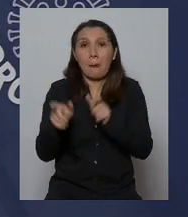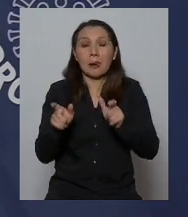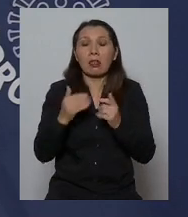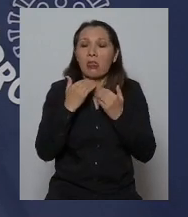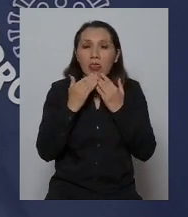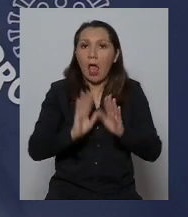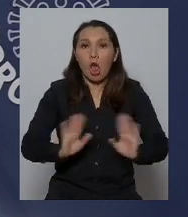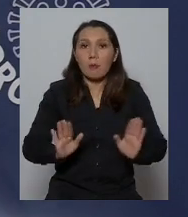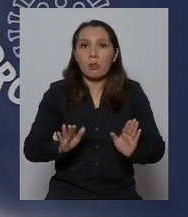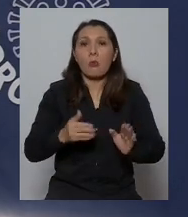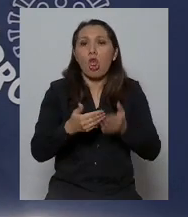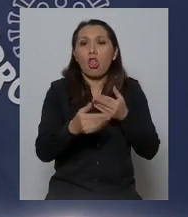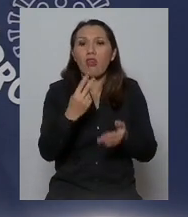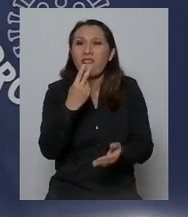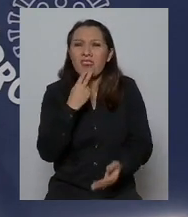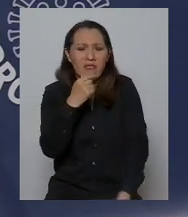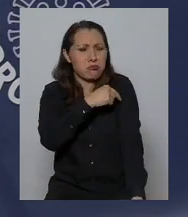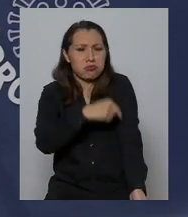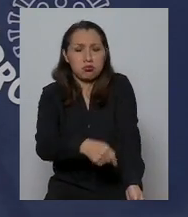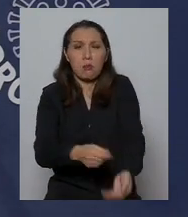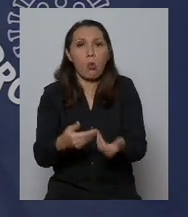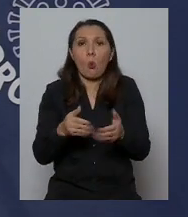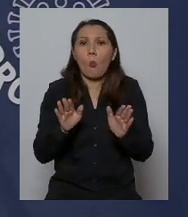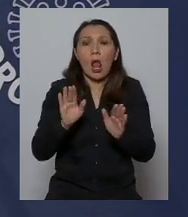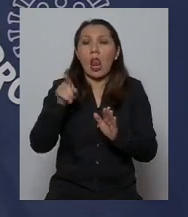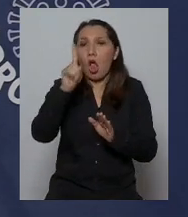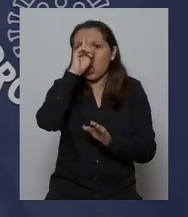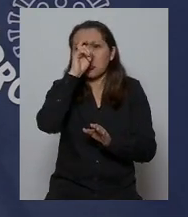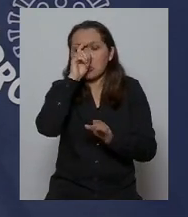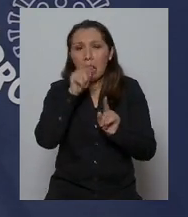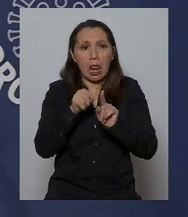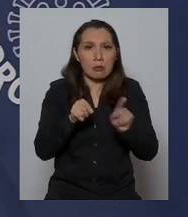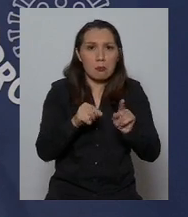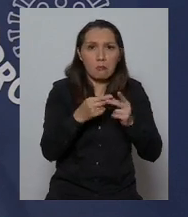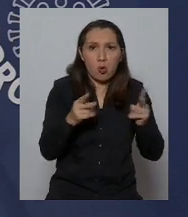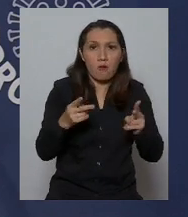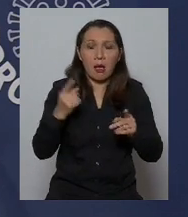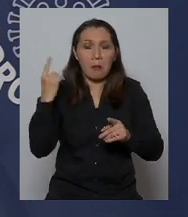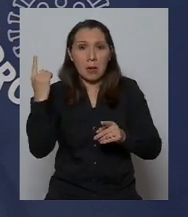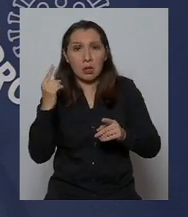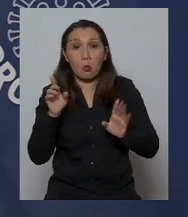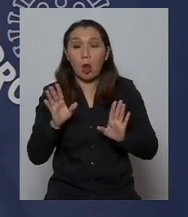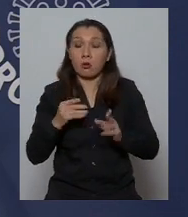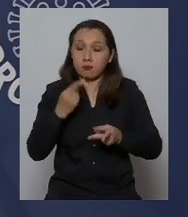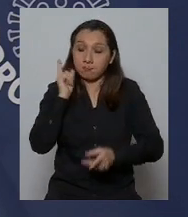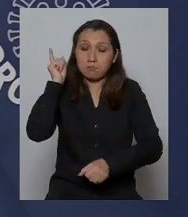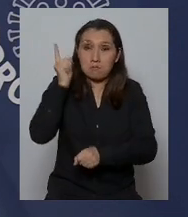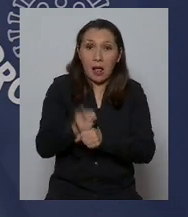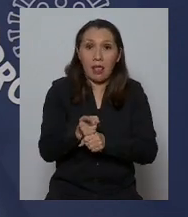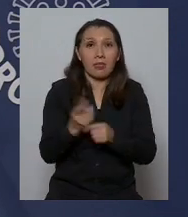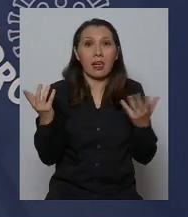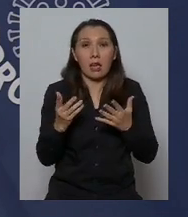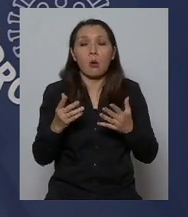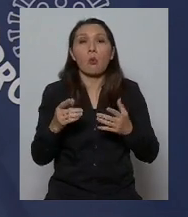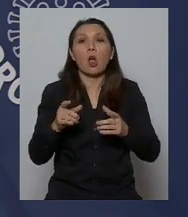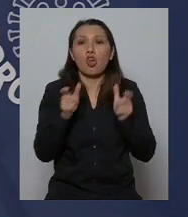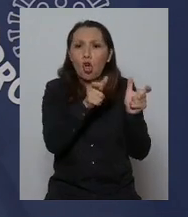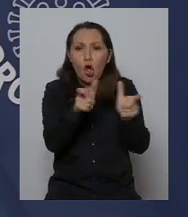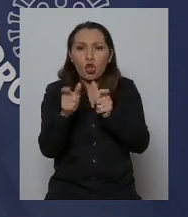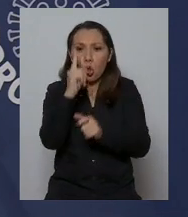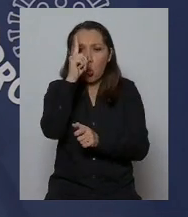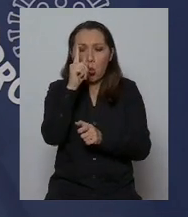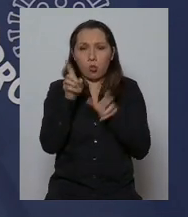independiente de donde viva, independiente de donde esté hospitalizado, porque lo que hemos dictaminado es a través de un control